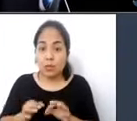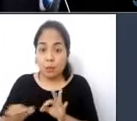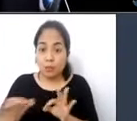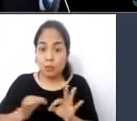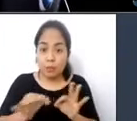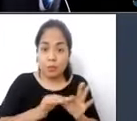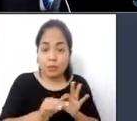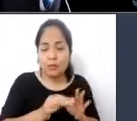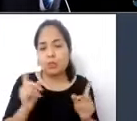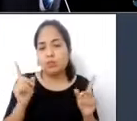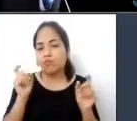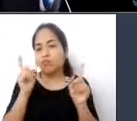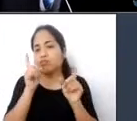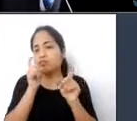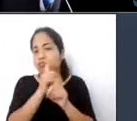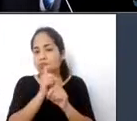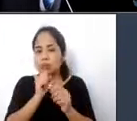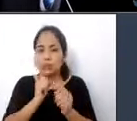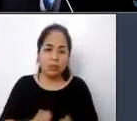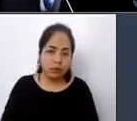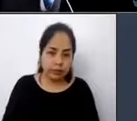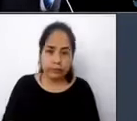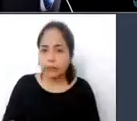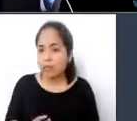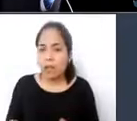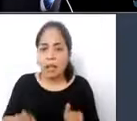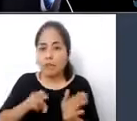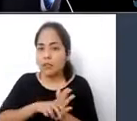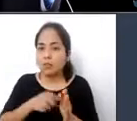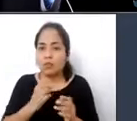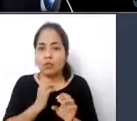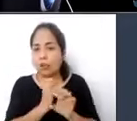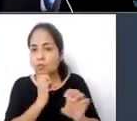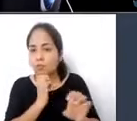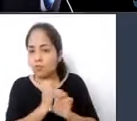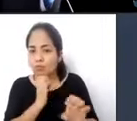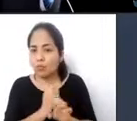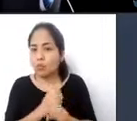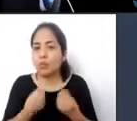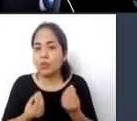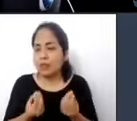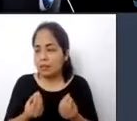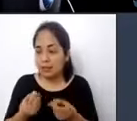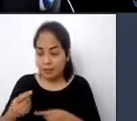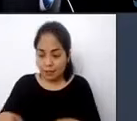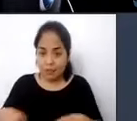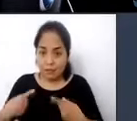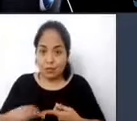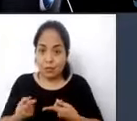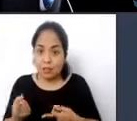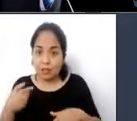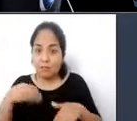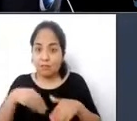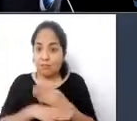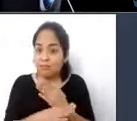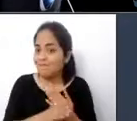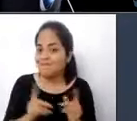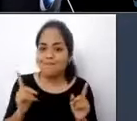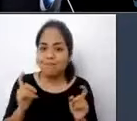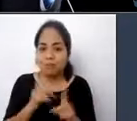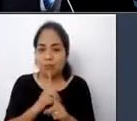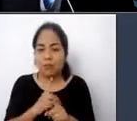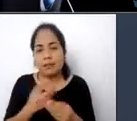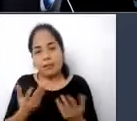pues no cuentan con puertas adecuadas para el ingreso a pasajeros en siedad de ruedas. No voy a mencionar el transporte